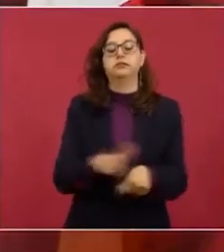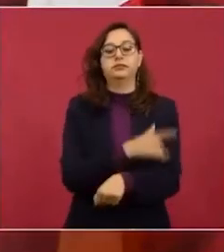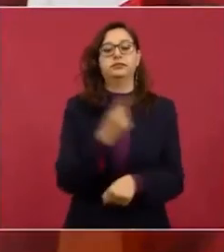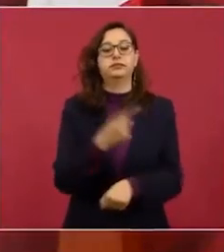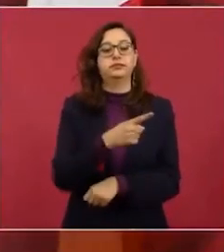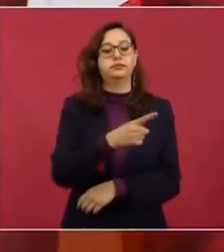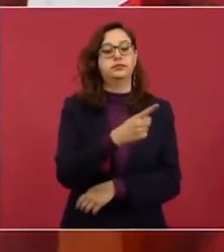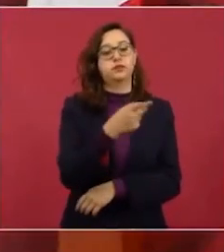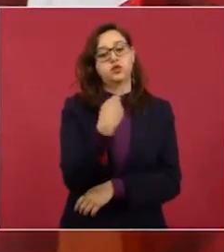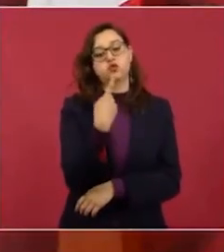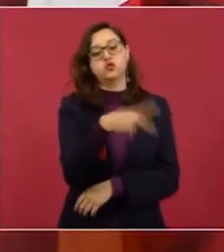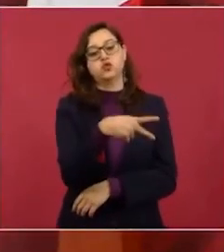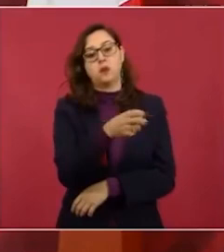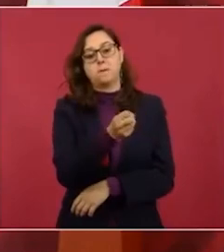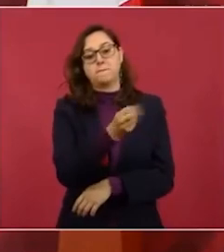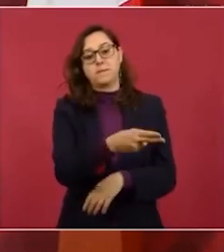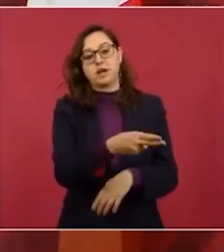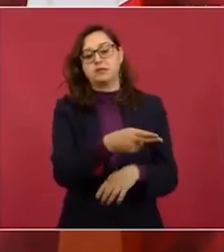privilegios